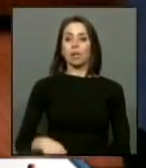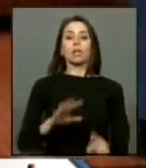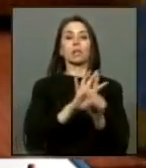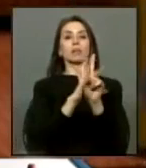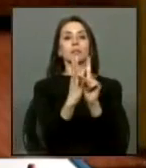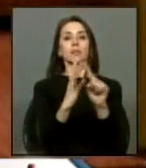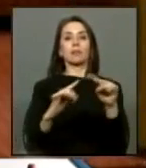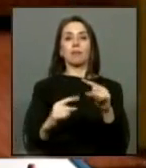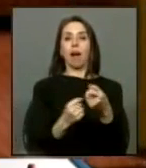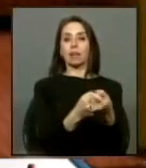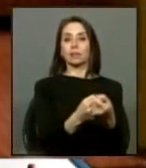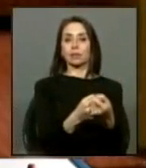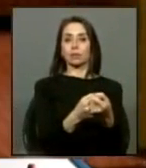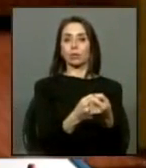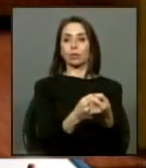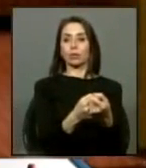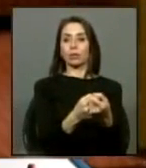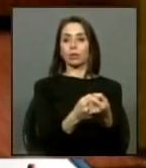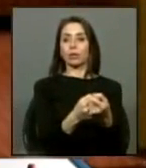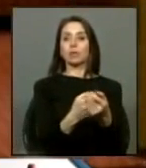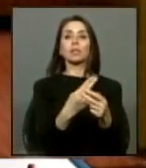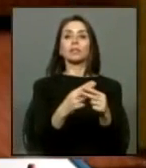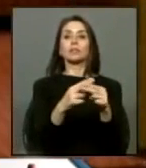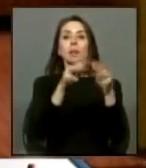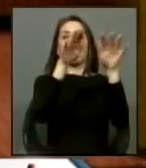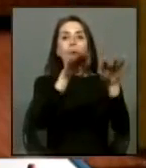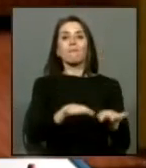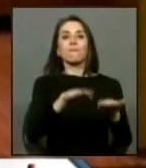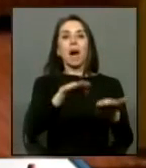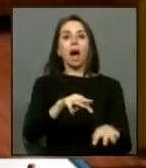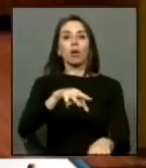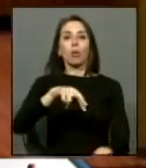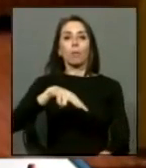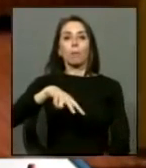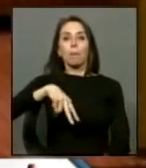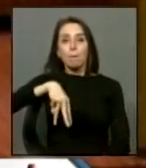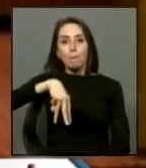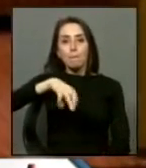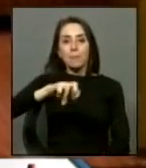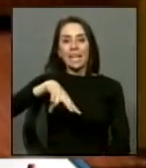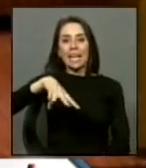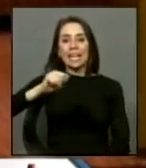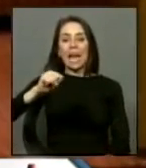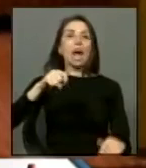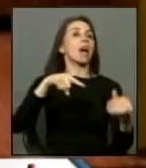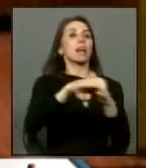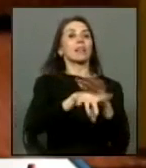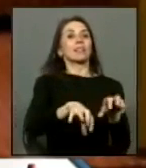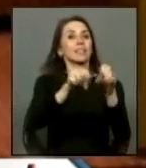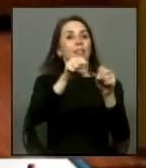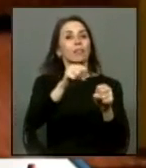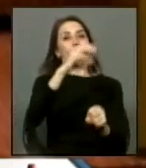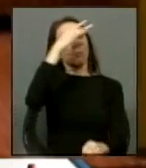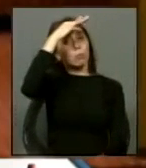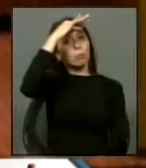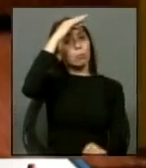asesor al sector de Bajos de Mena que está siendo intervenido en la comuna de Puente Alto.